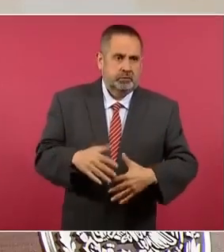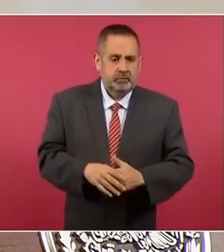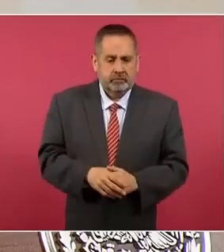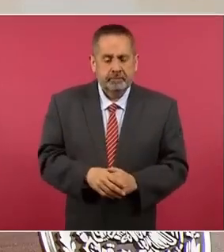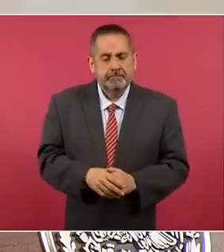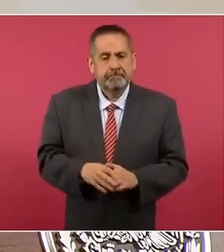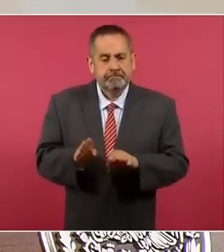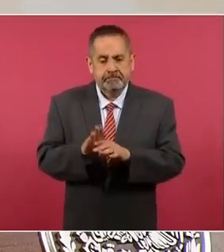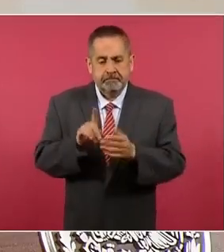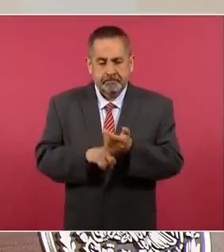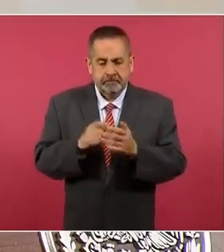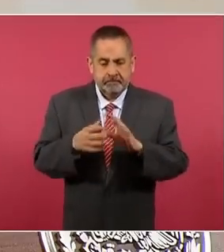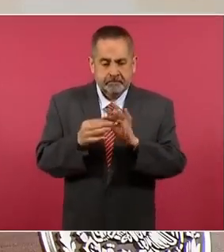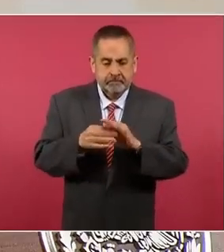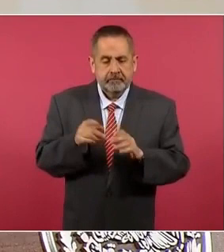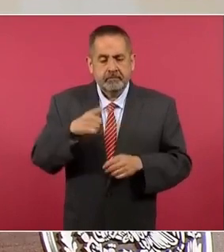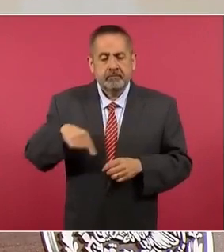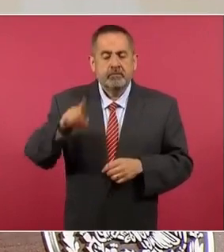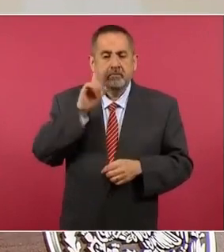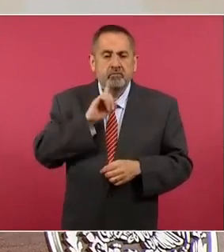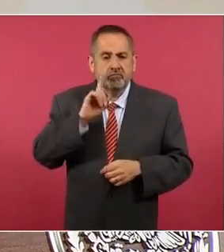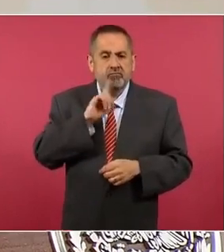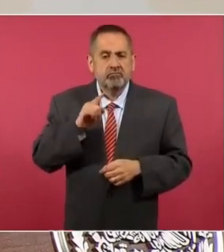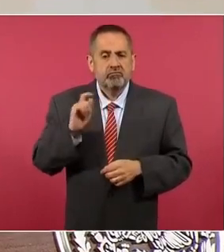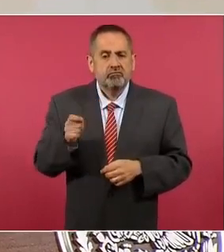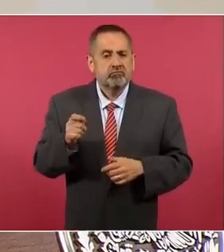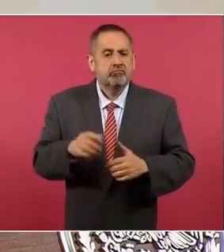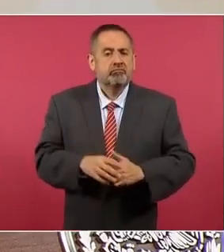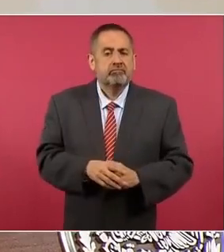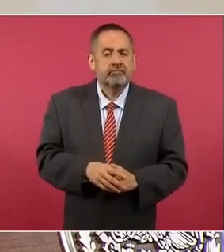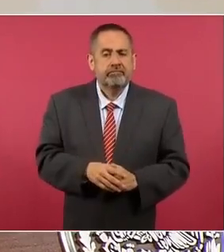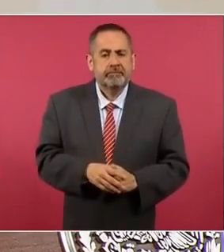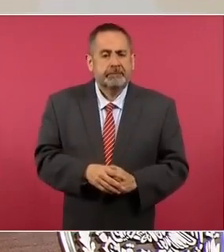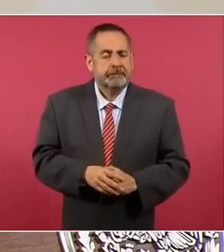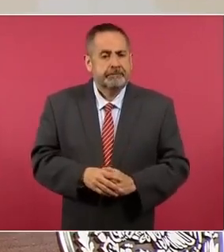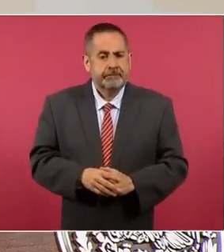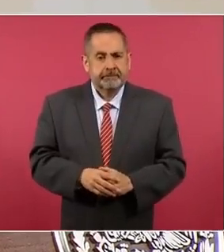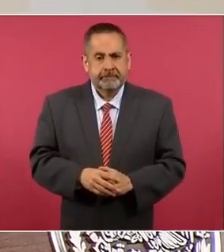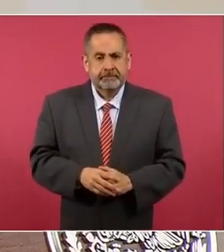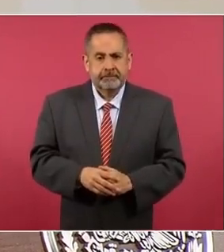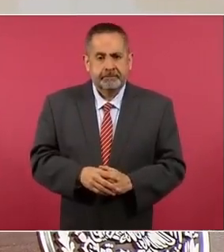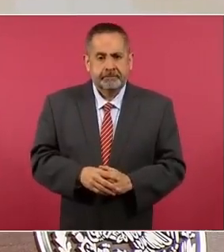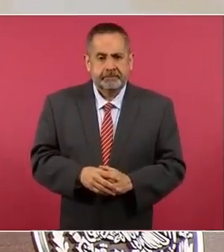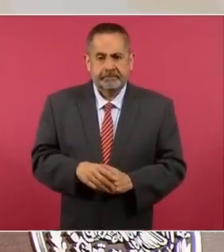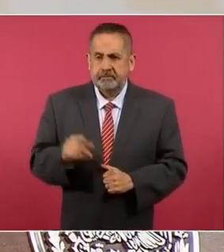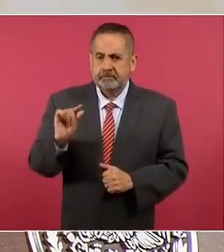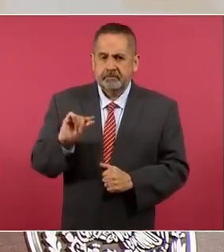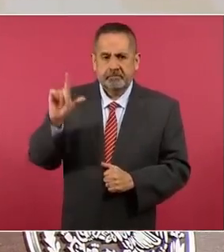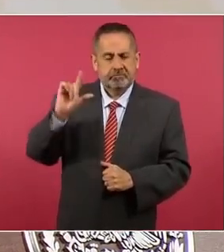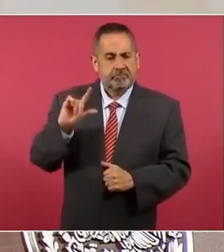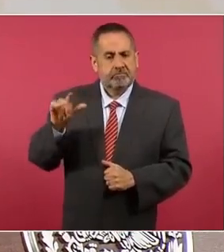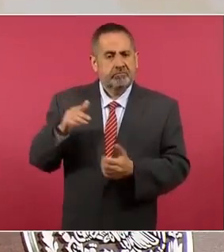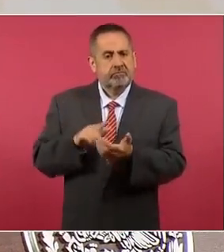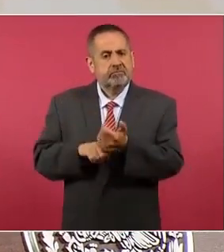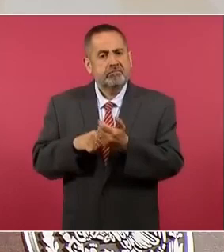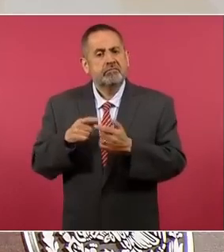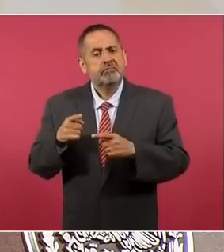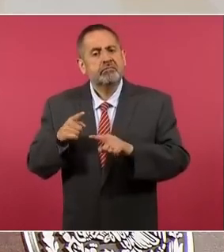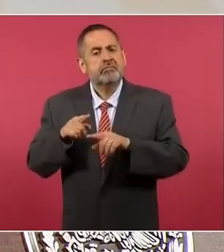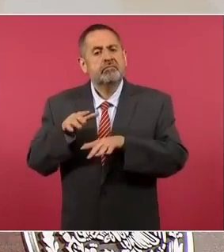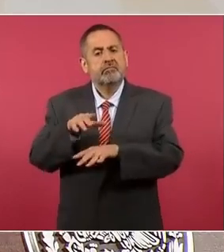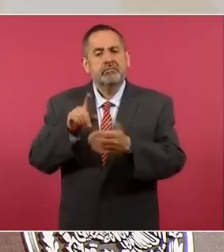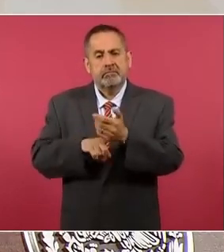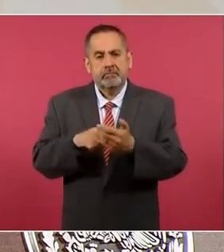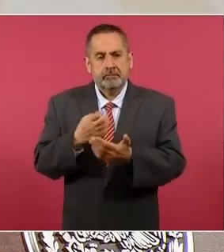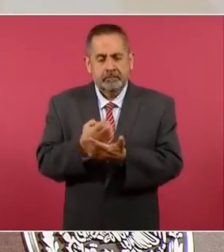sin duda las mujeres tienen un desempeño de primer orden y en cuanto